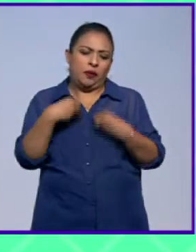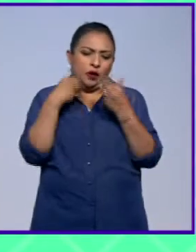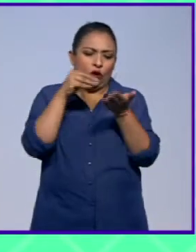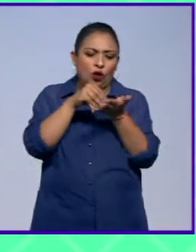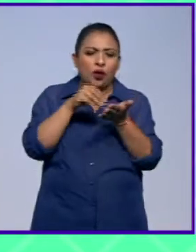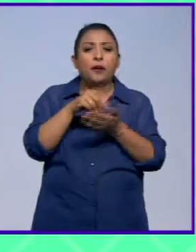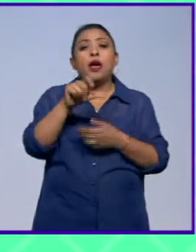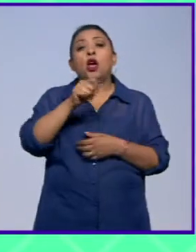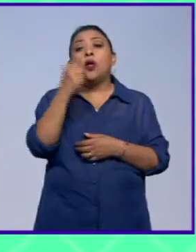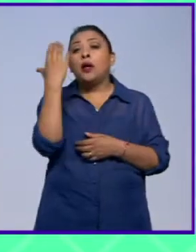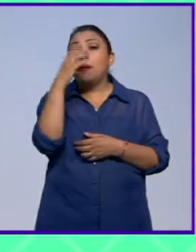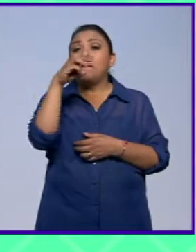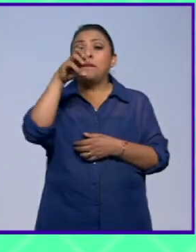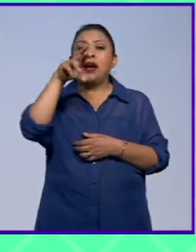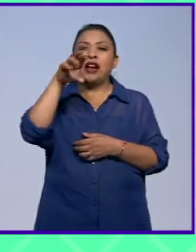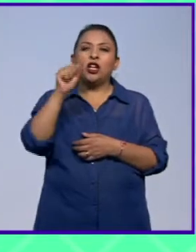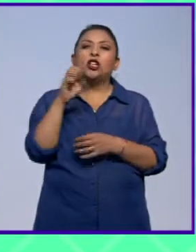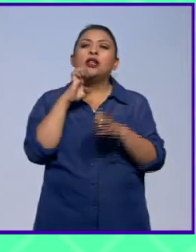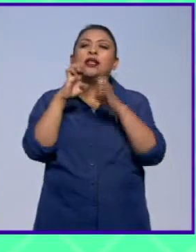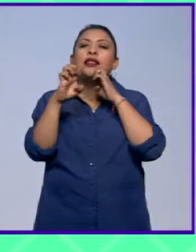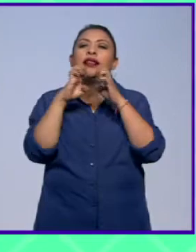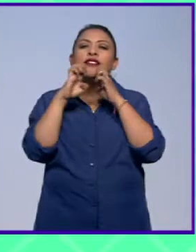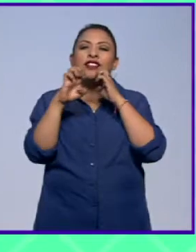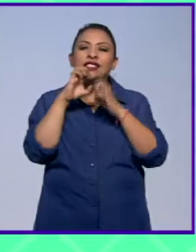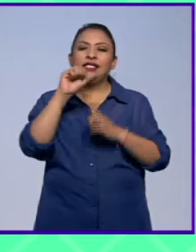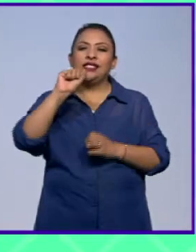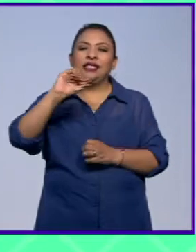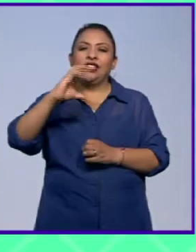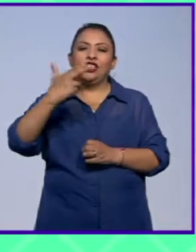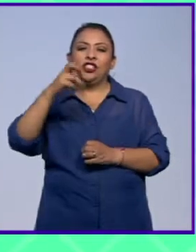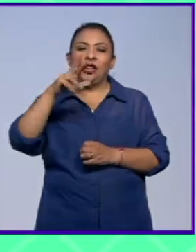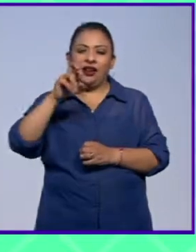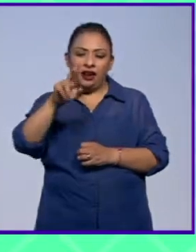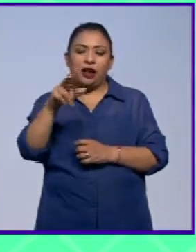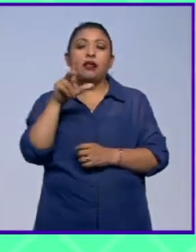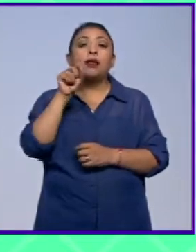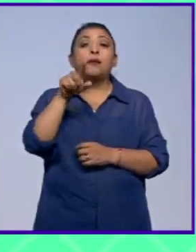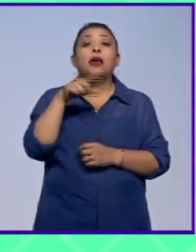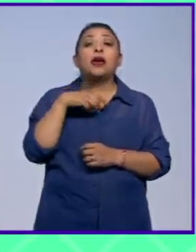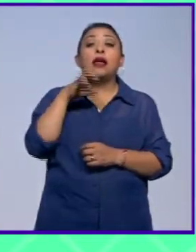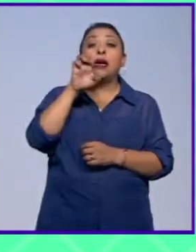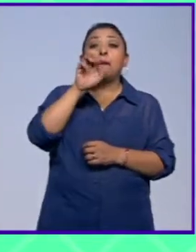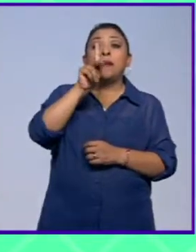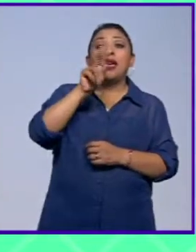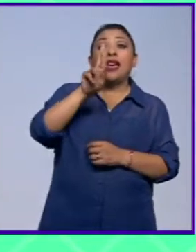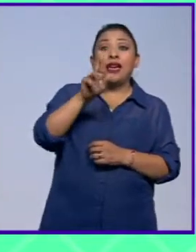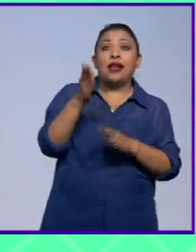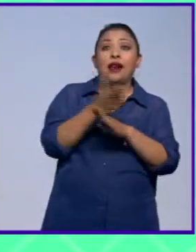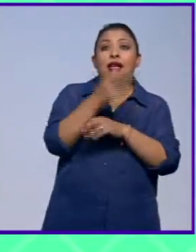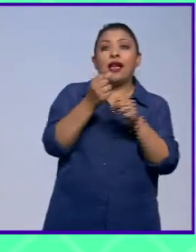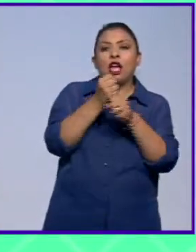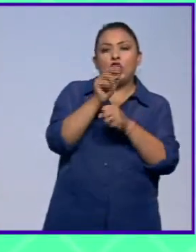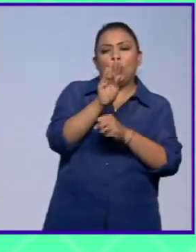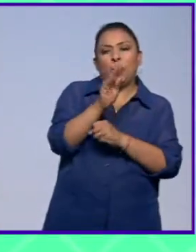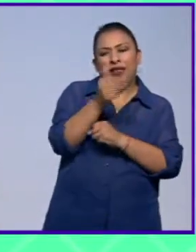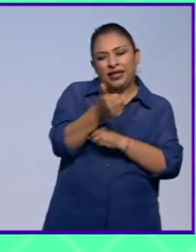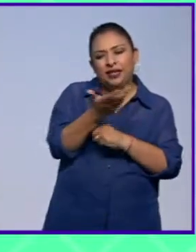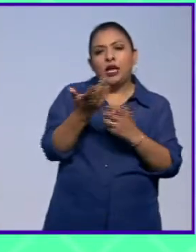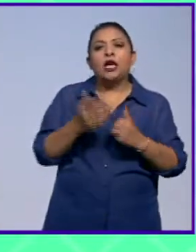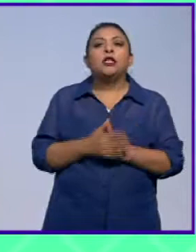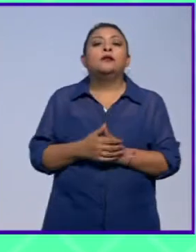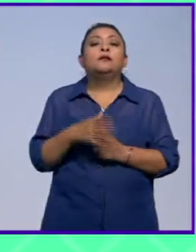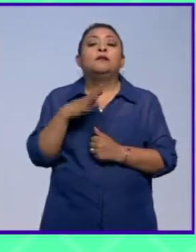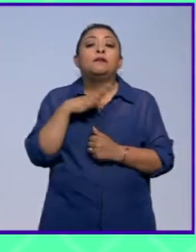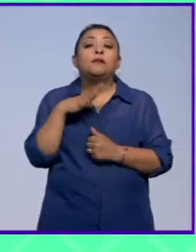retratos de Marcos cuando la entrevista que hizo Scherer, la aparición del EPR en el 96, está